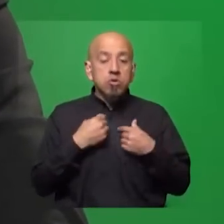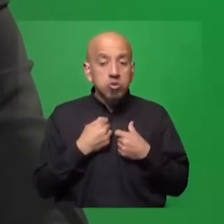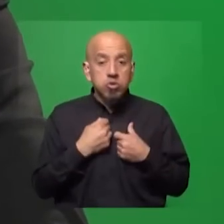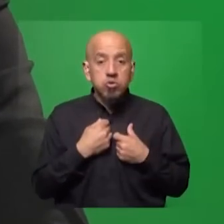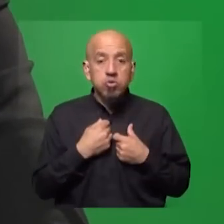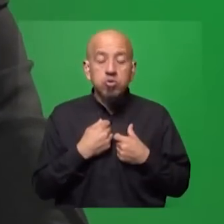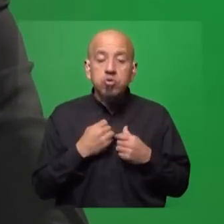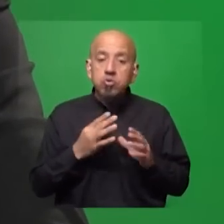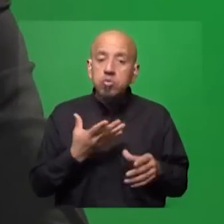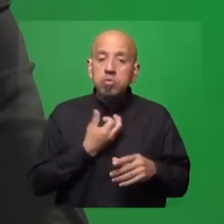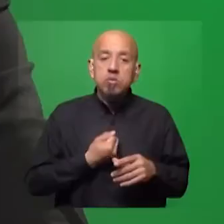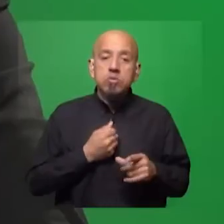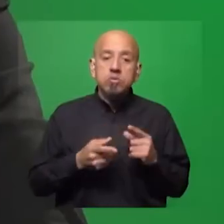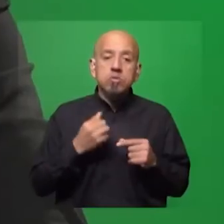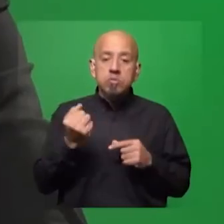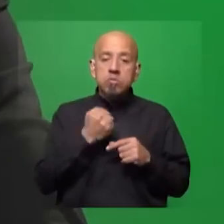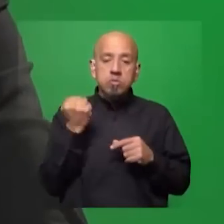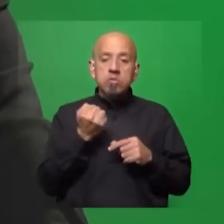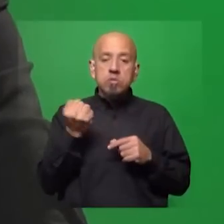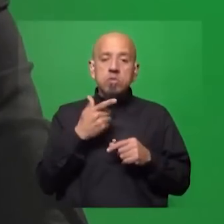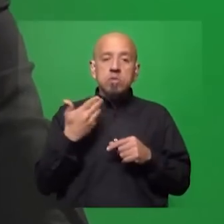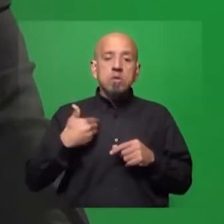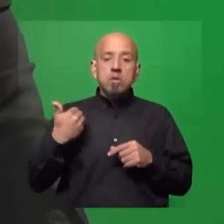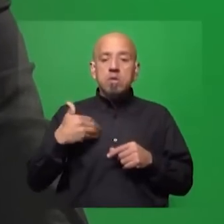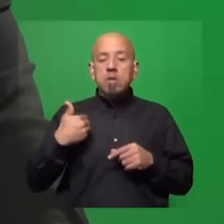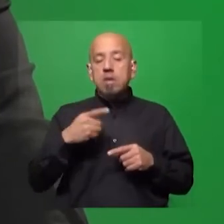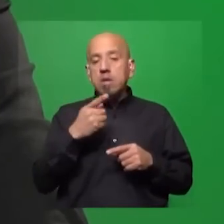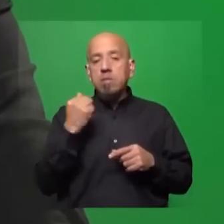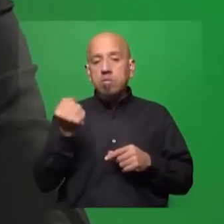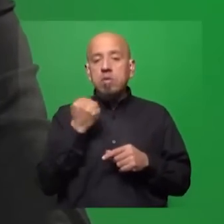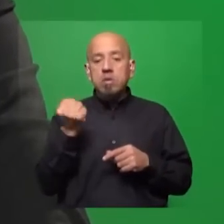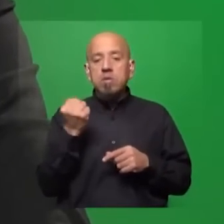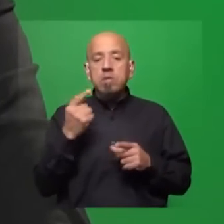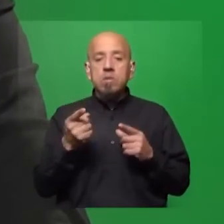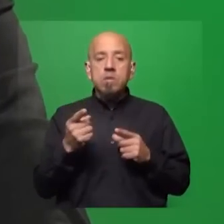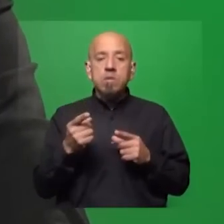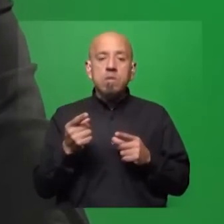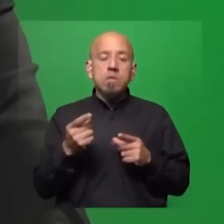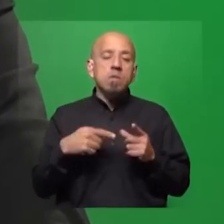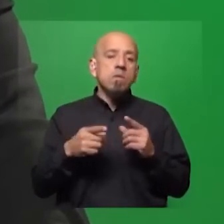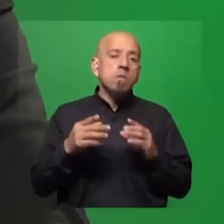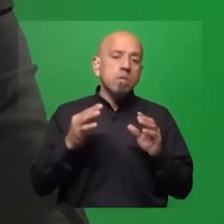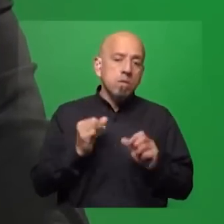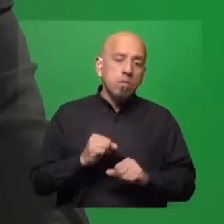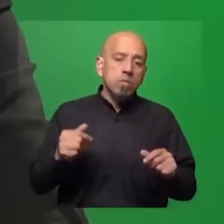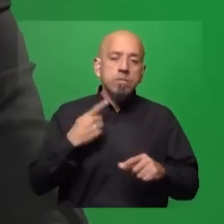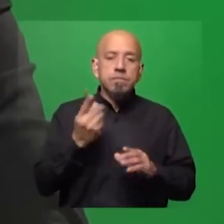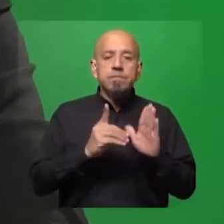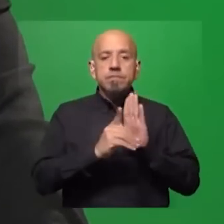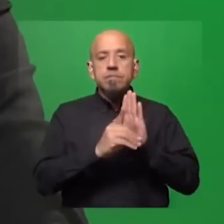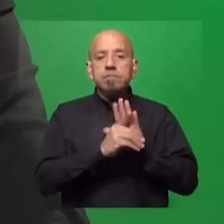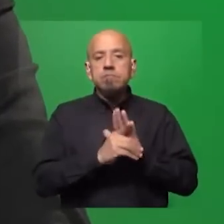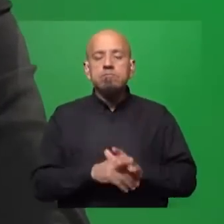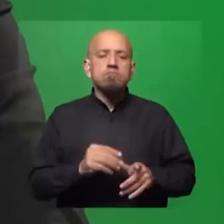convencido que no hay ningún país tan importante para nosotros como Argentina. Podrá luego referenciarse con otros datos que son